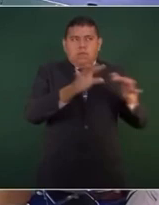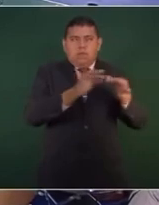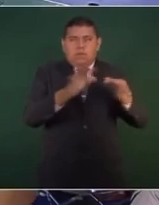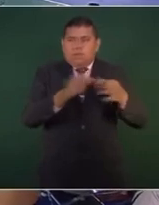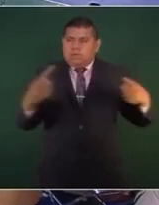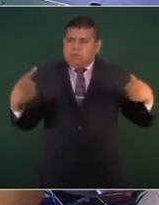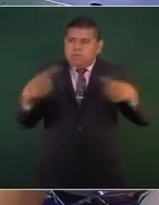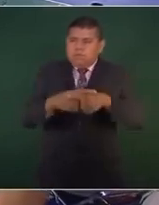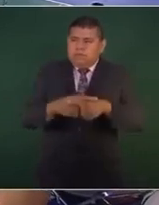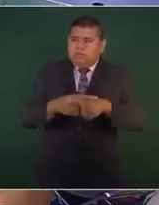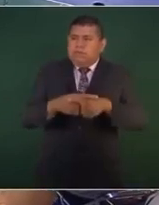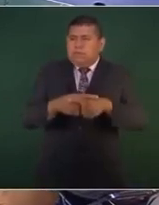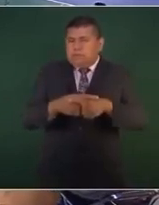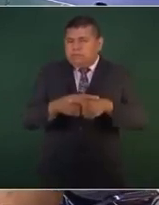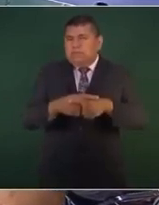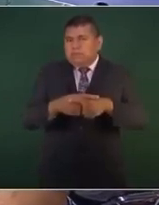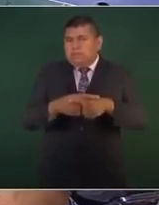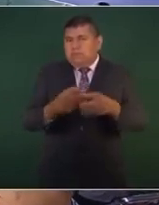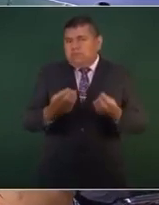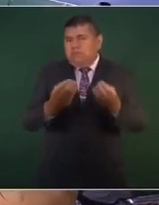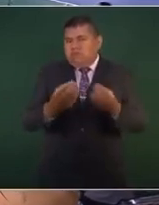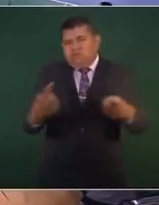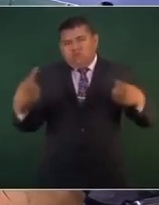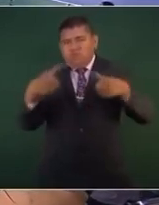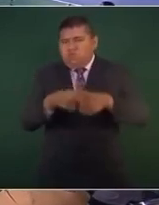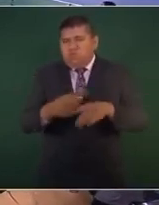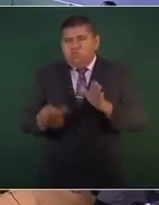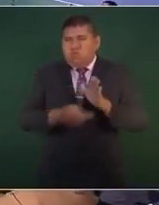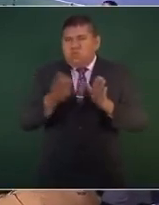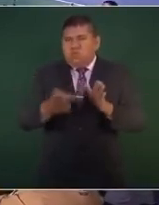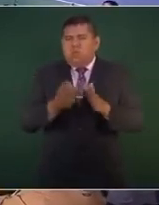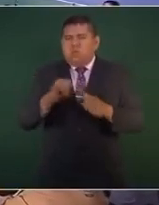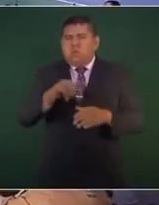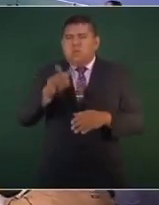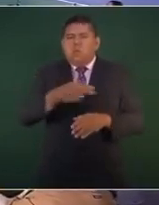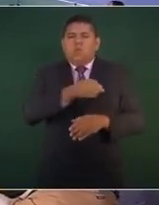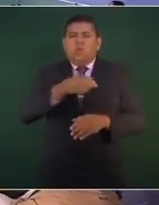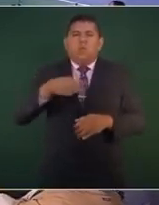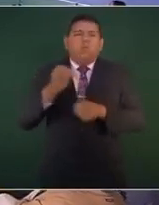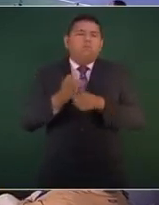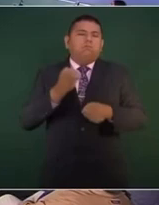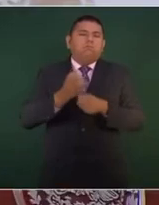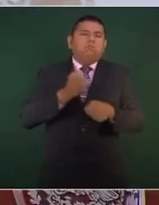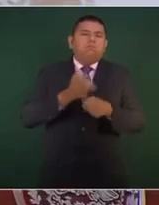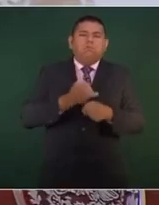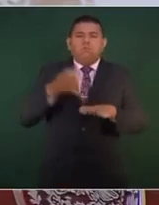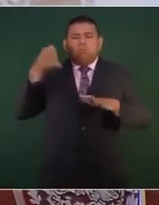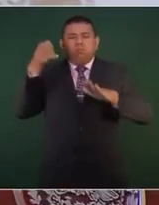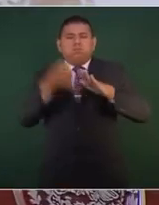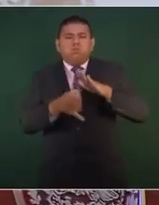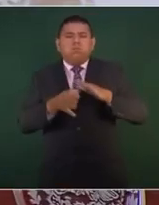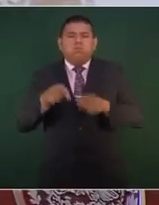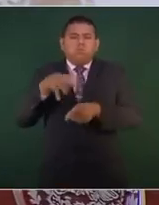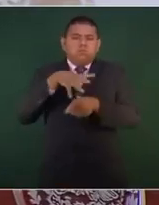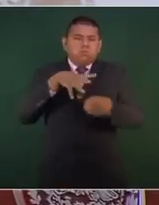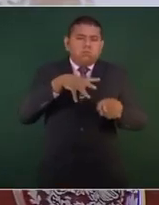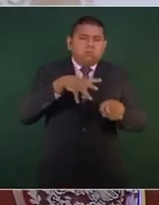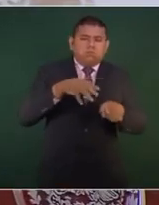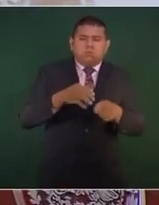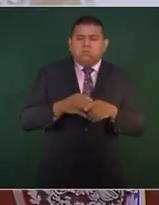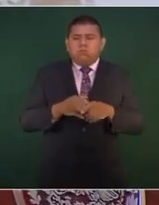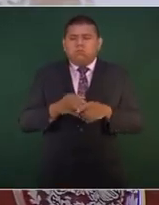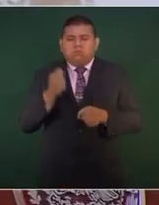contrario. Hay avances importantes en la investigación,